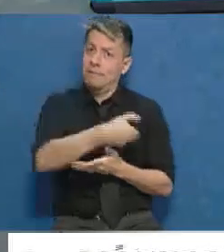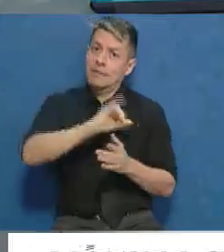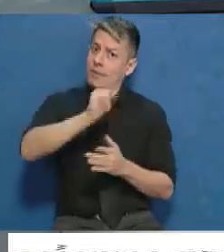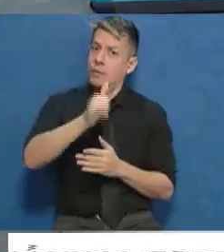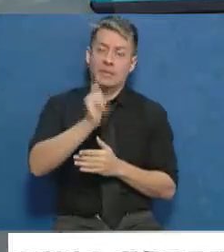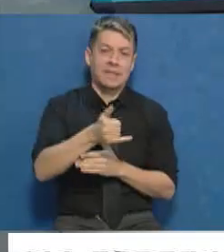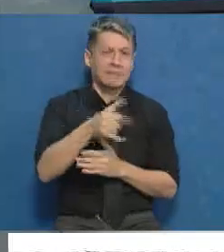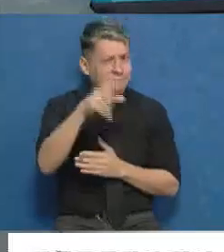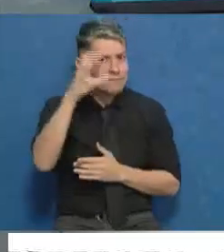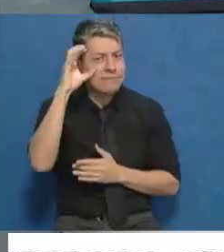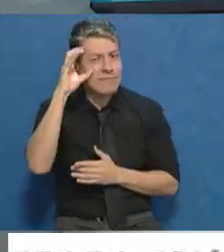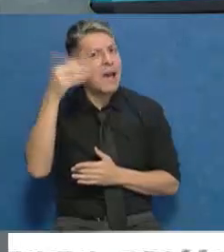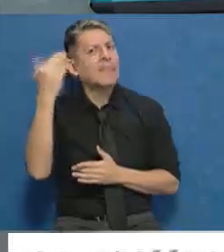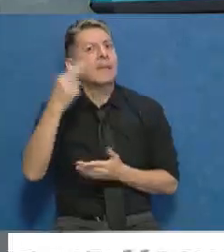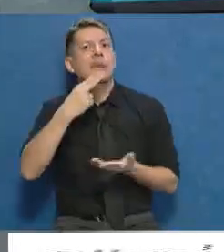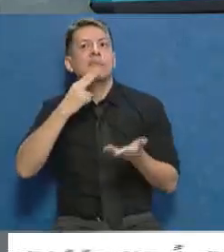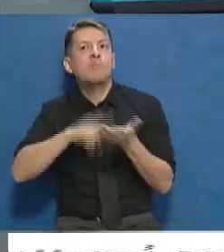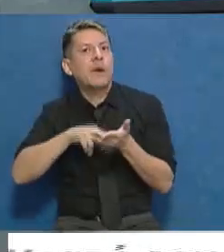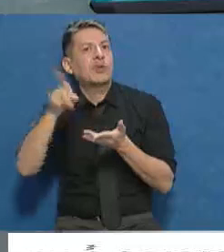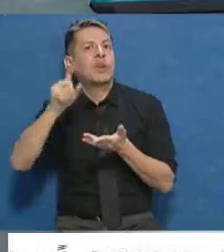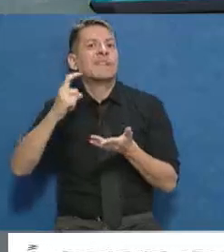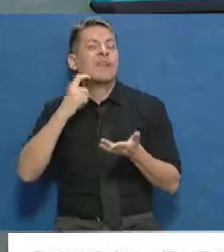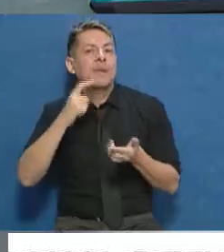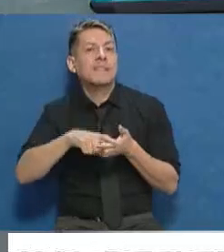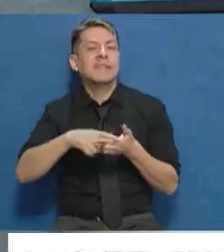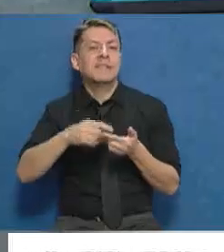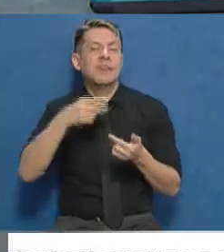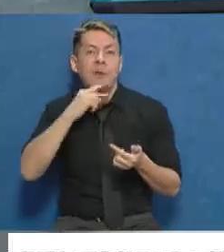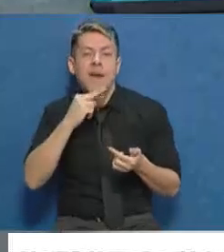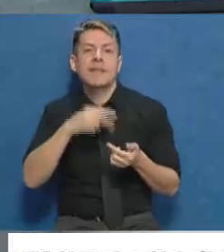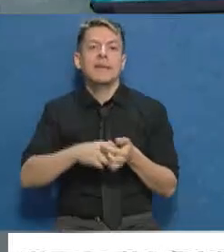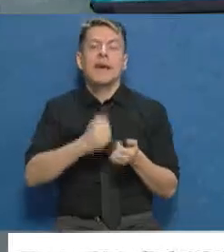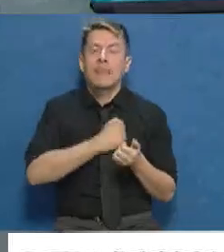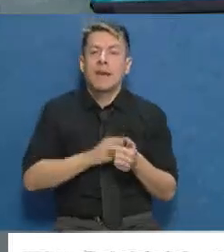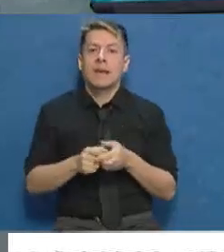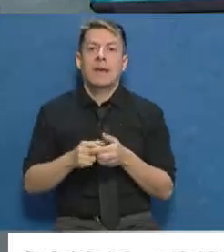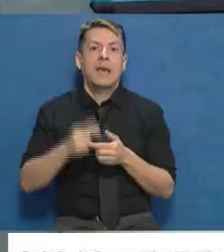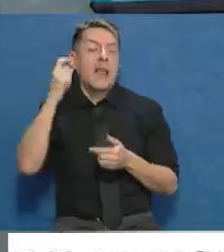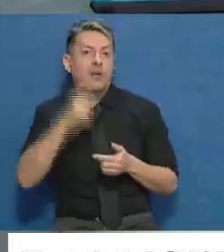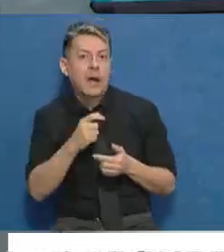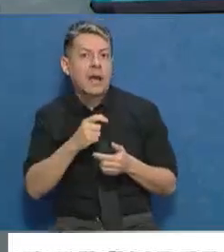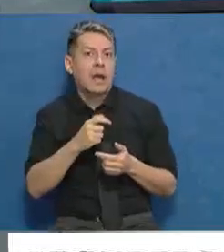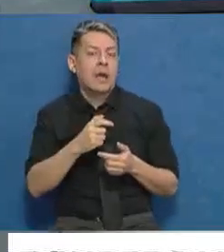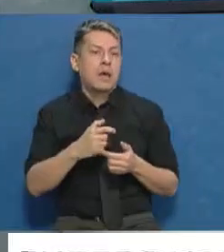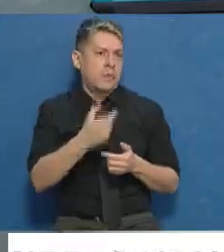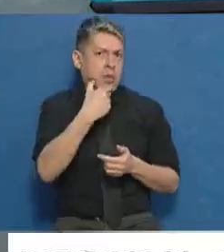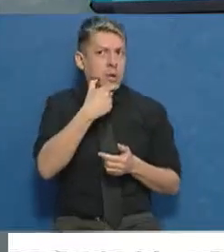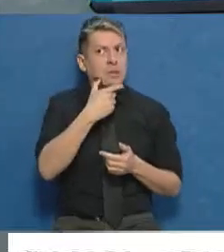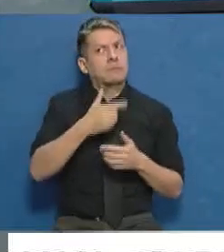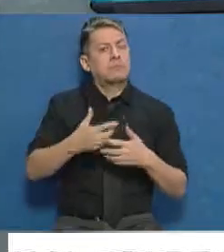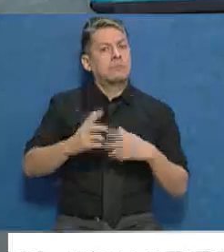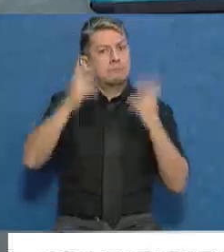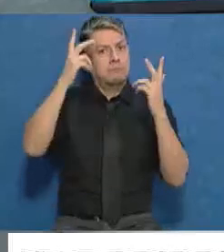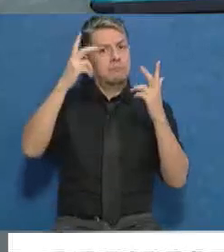diferimientos impositivos para San Luis, San Juan, Catamarca, La Rioja. Claro, Mendoza le hizo un juicio a la nación y lo ganó. Mendoza quedó en una